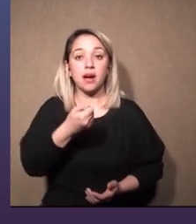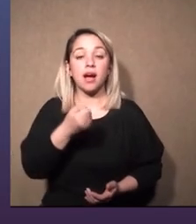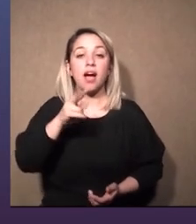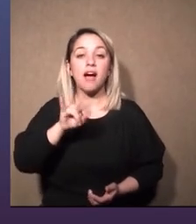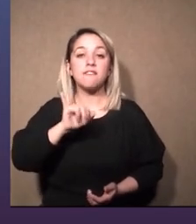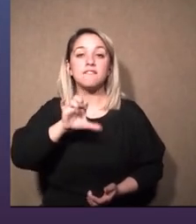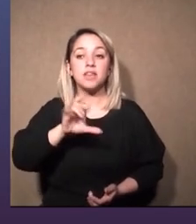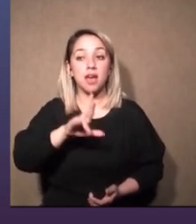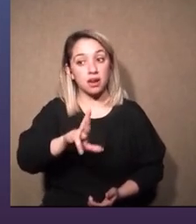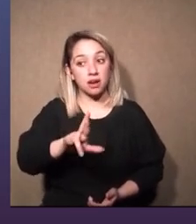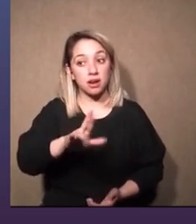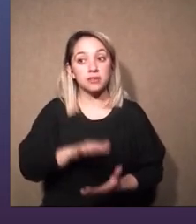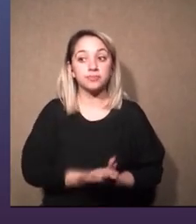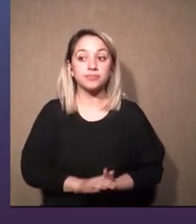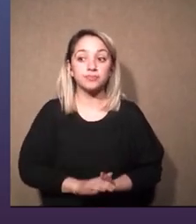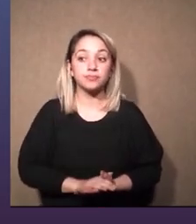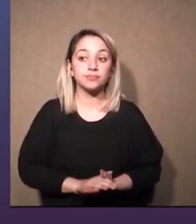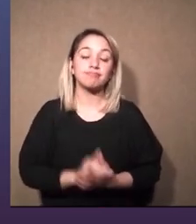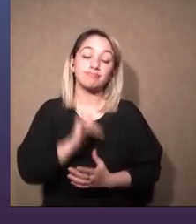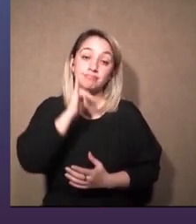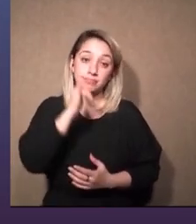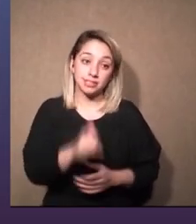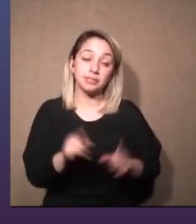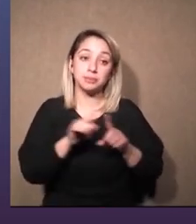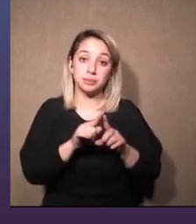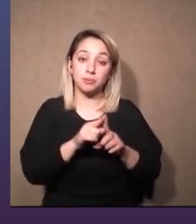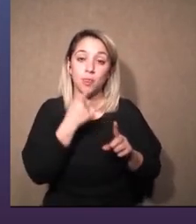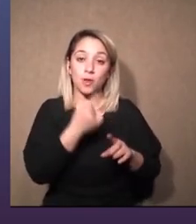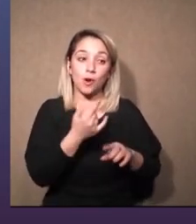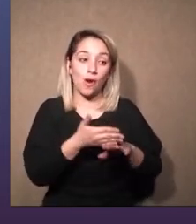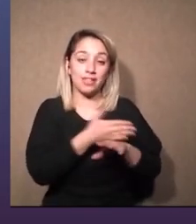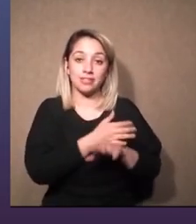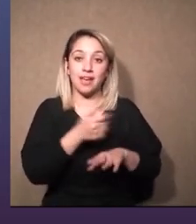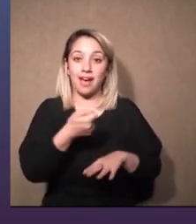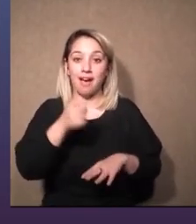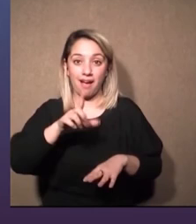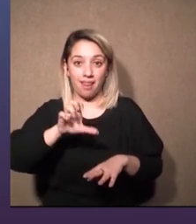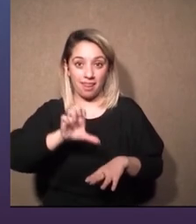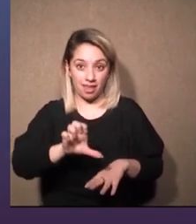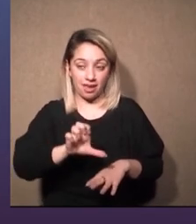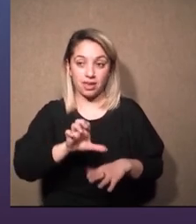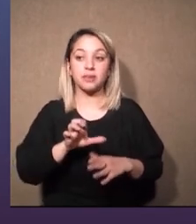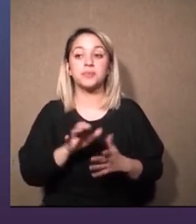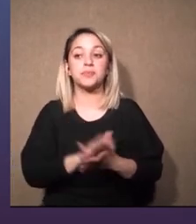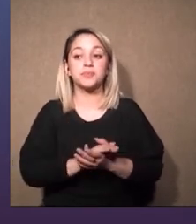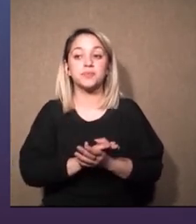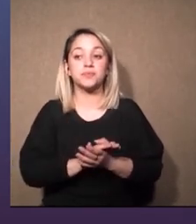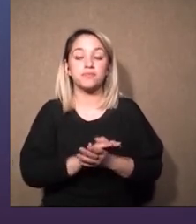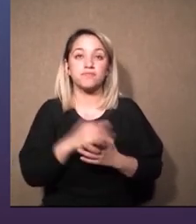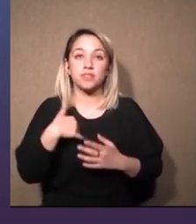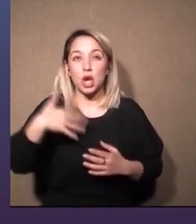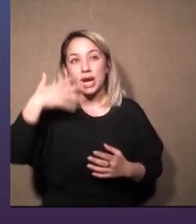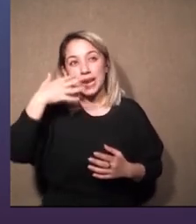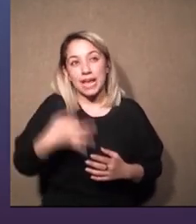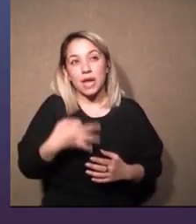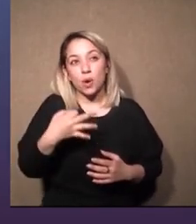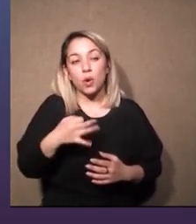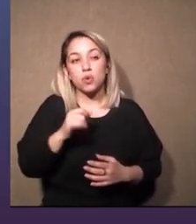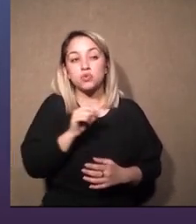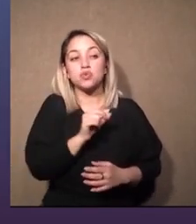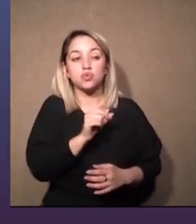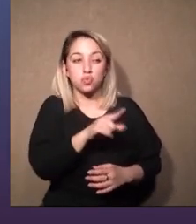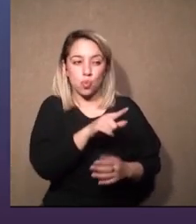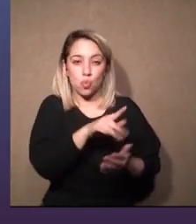Sí retomando lo que decía Ale yo creo que en particular su área